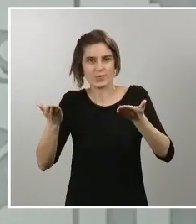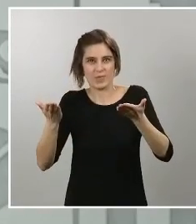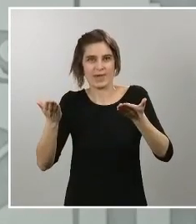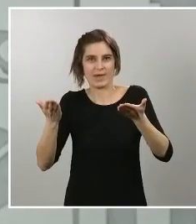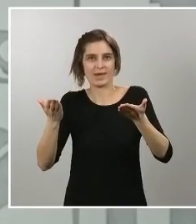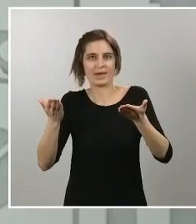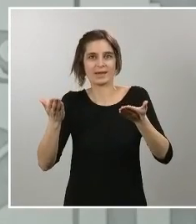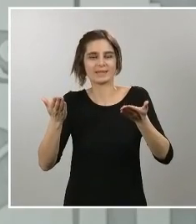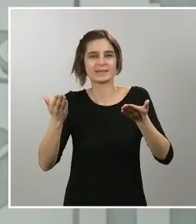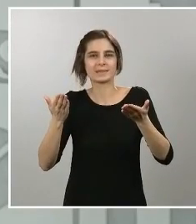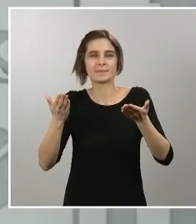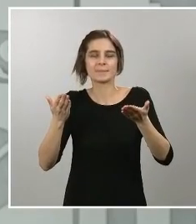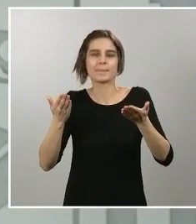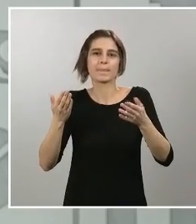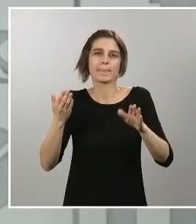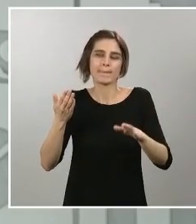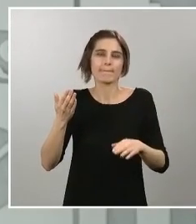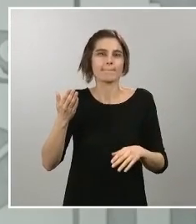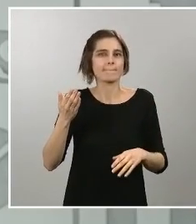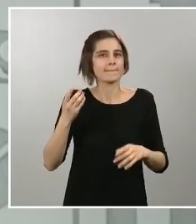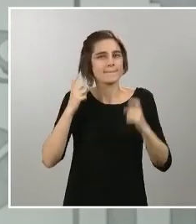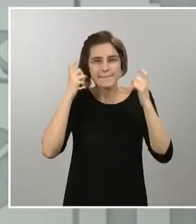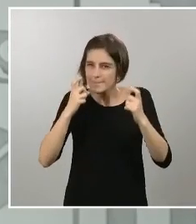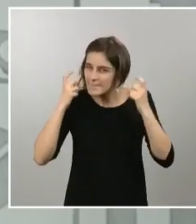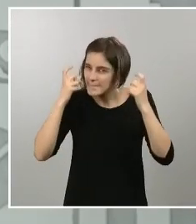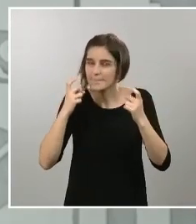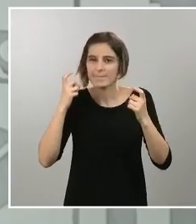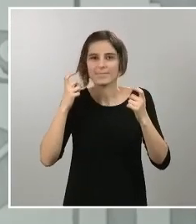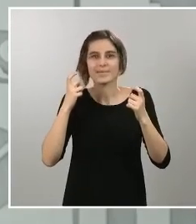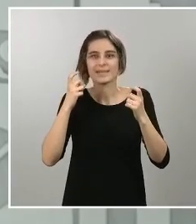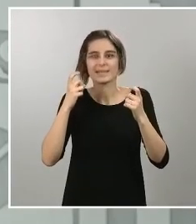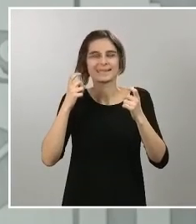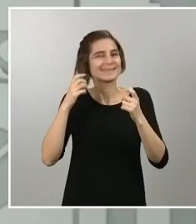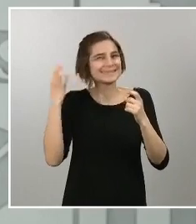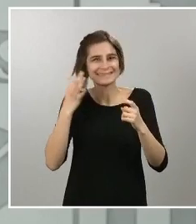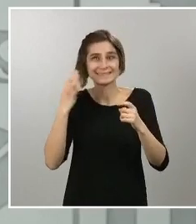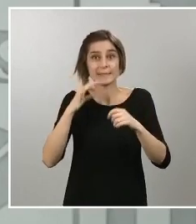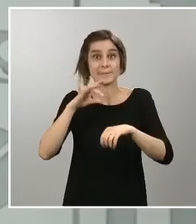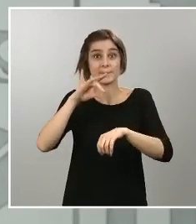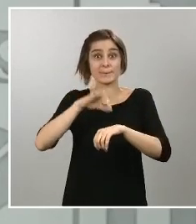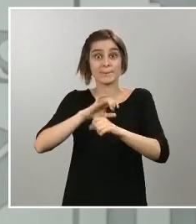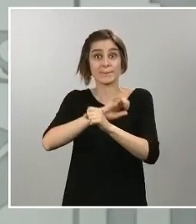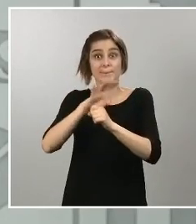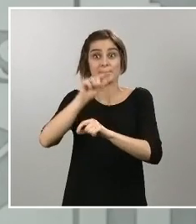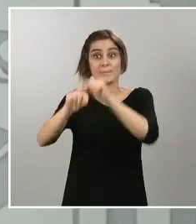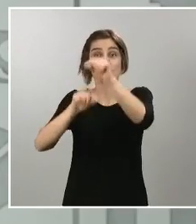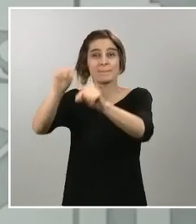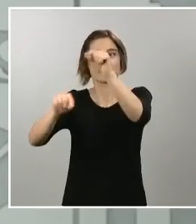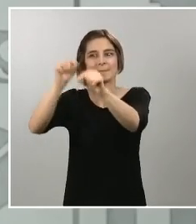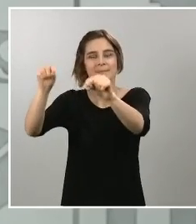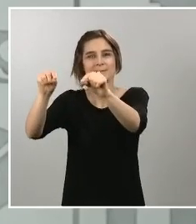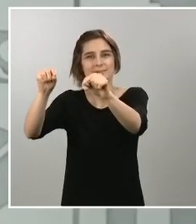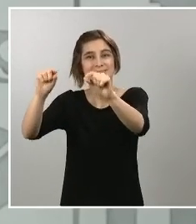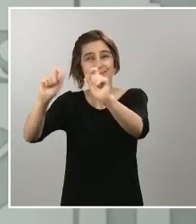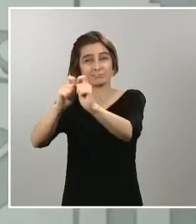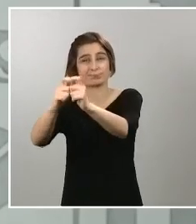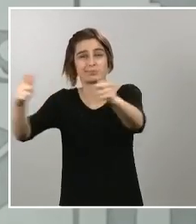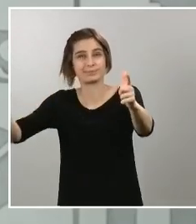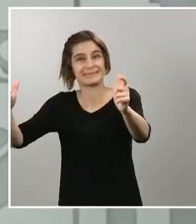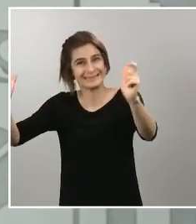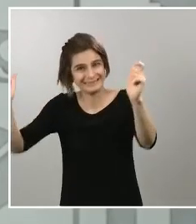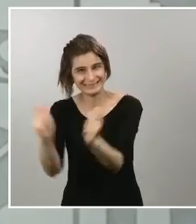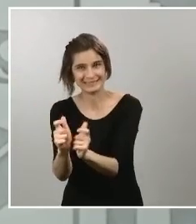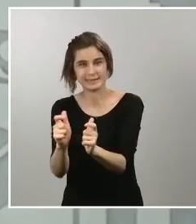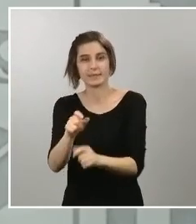insisto para disminuir la contagiosidad del virus y para proteger a las personas más vulnerables. El propio